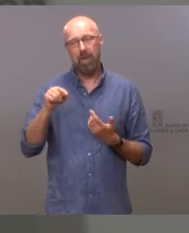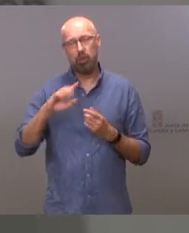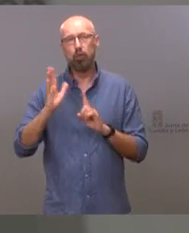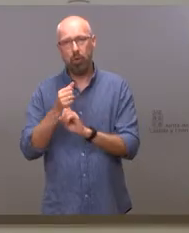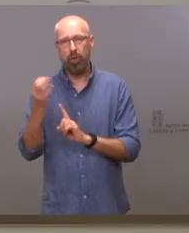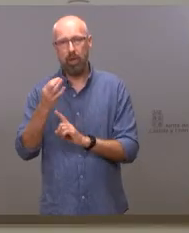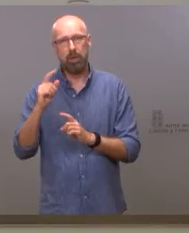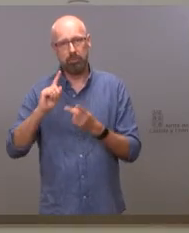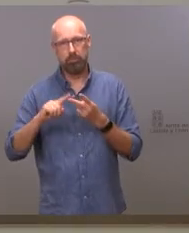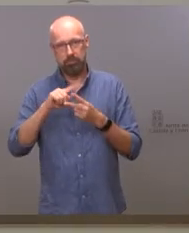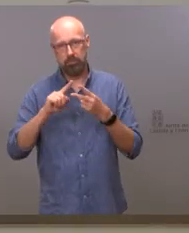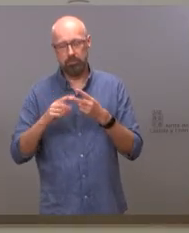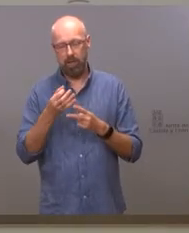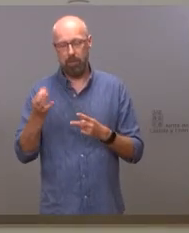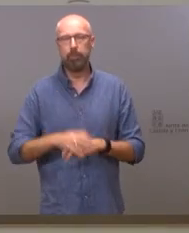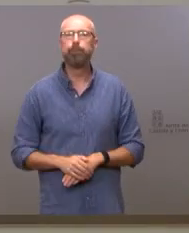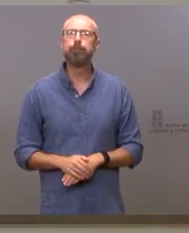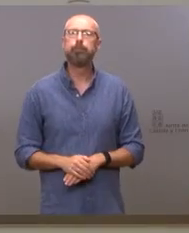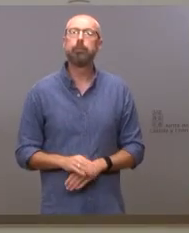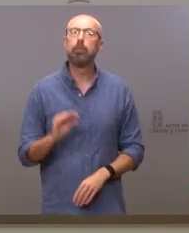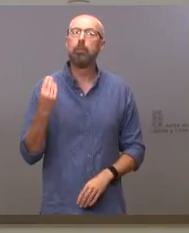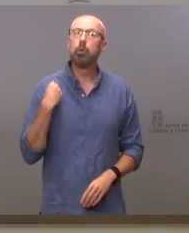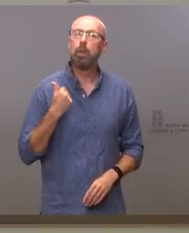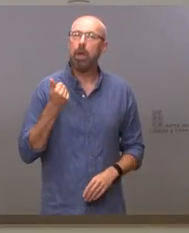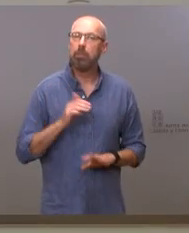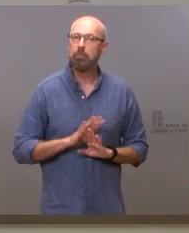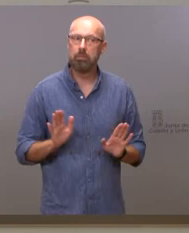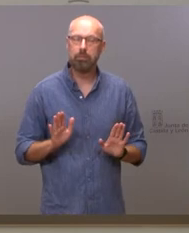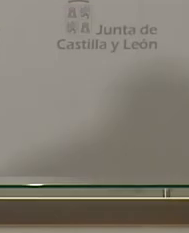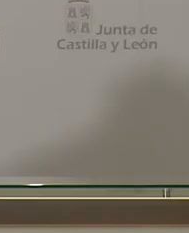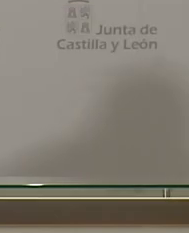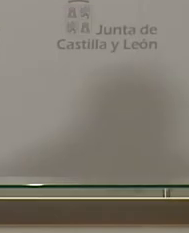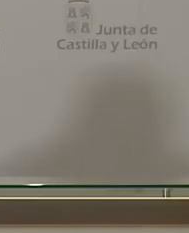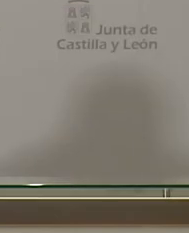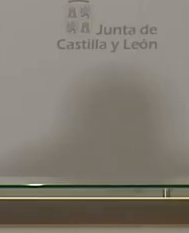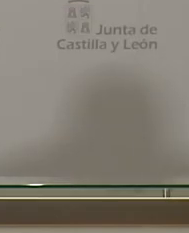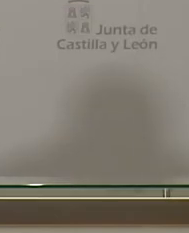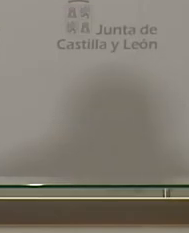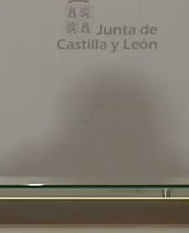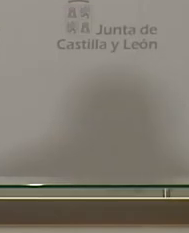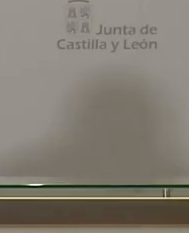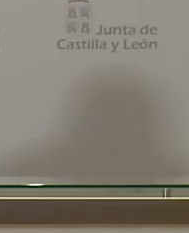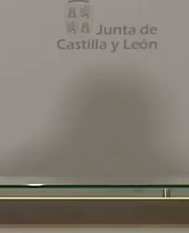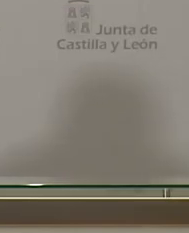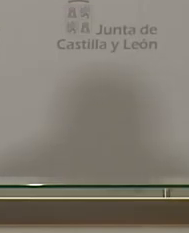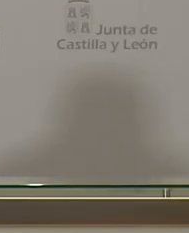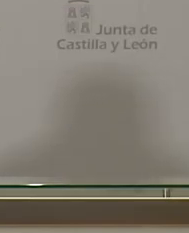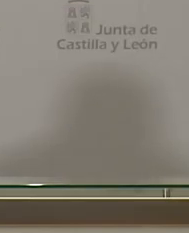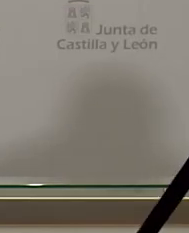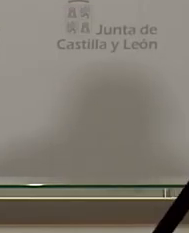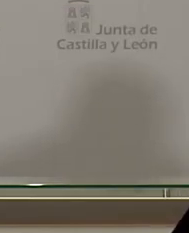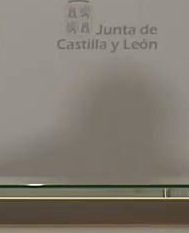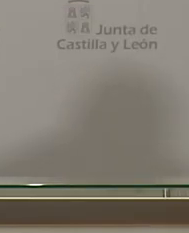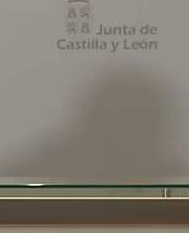¿alguna pregunta más? pues terminamos aquí gracias muchas gracias gracias